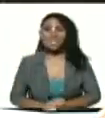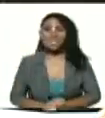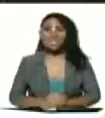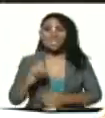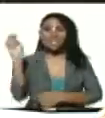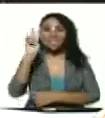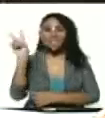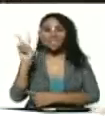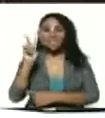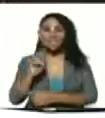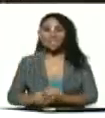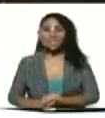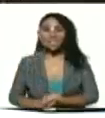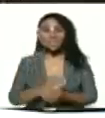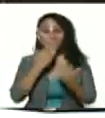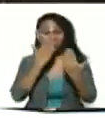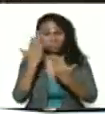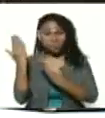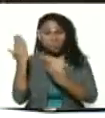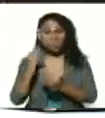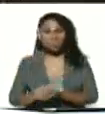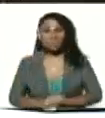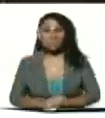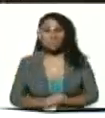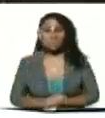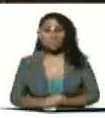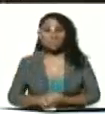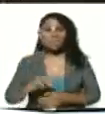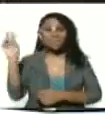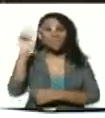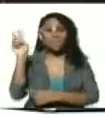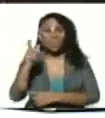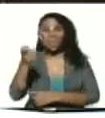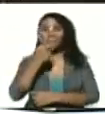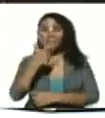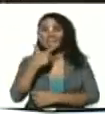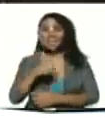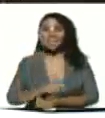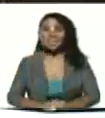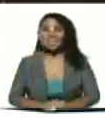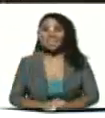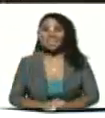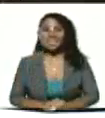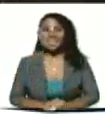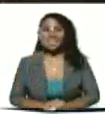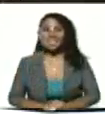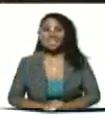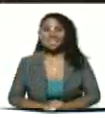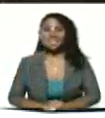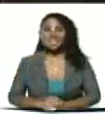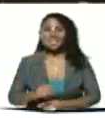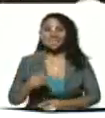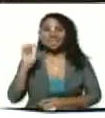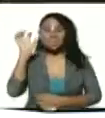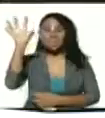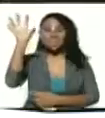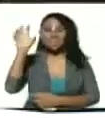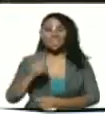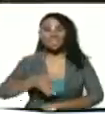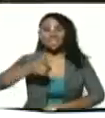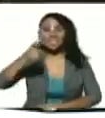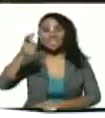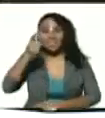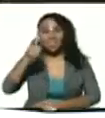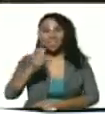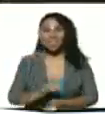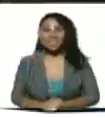Venezuela se dan cuenta Venezuela bella patriota segura